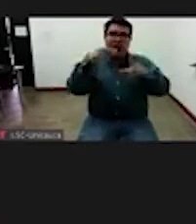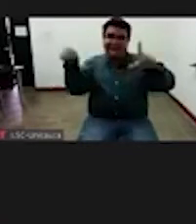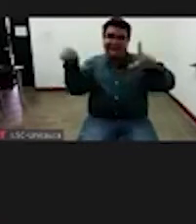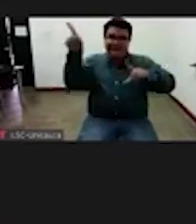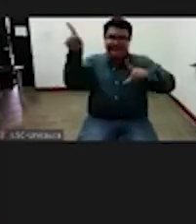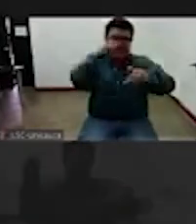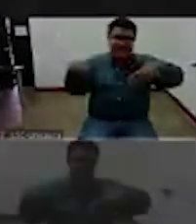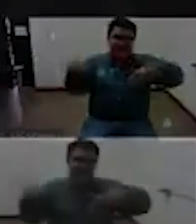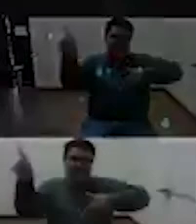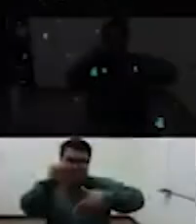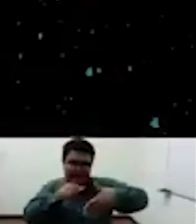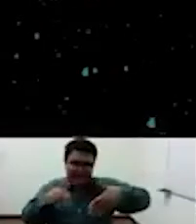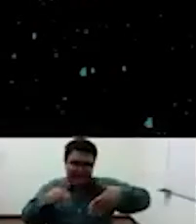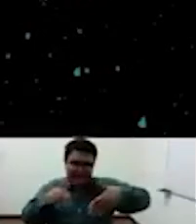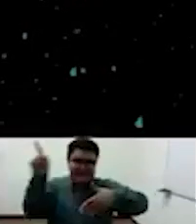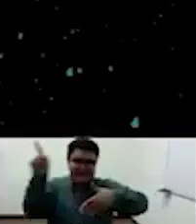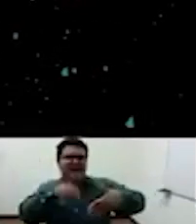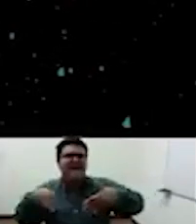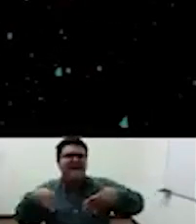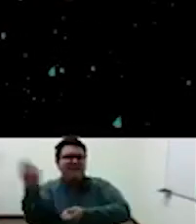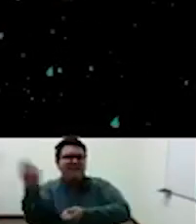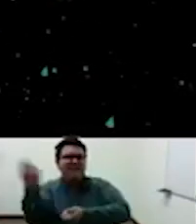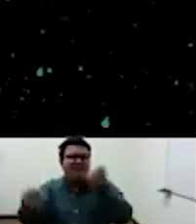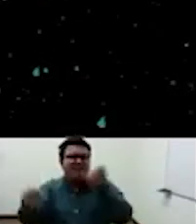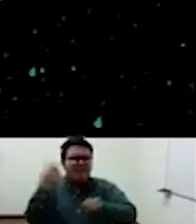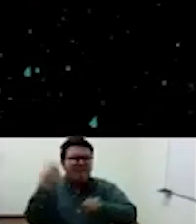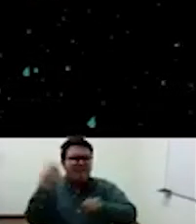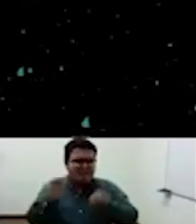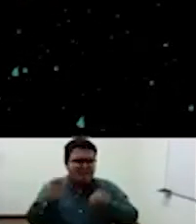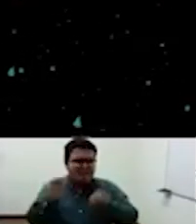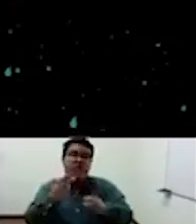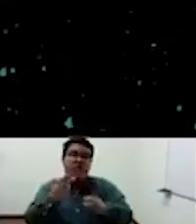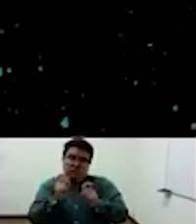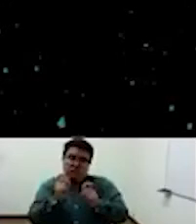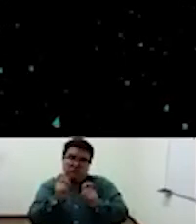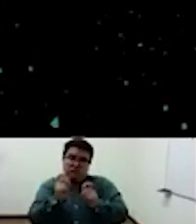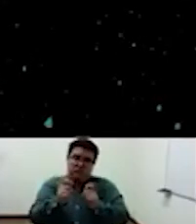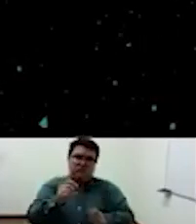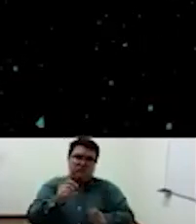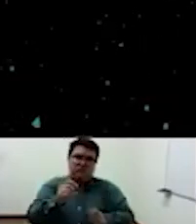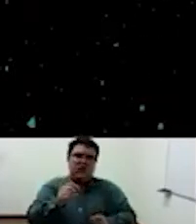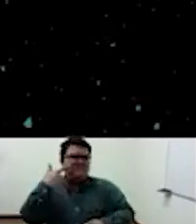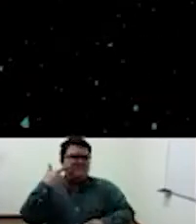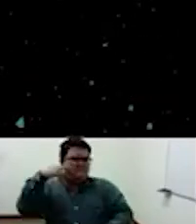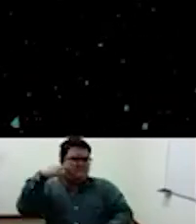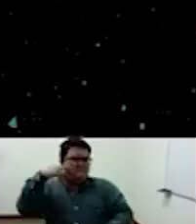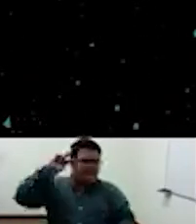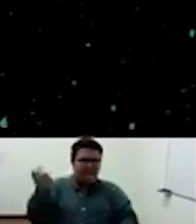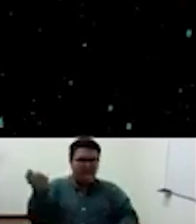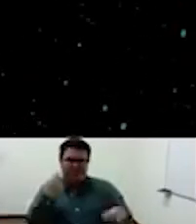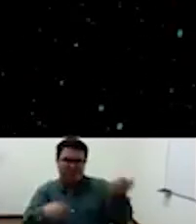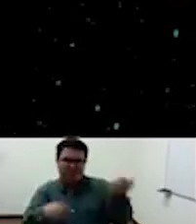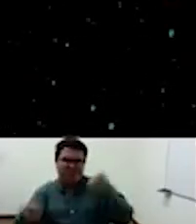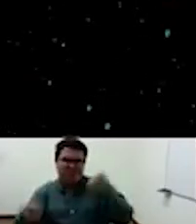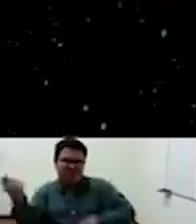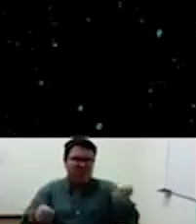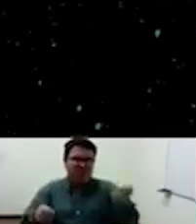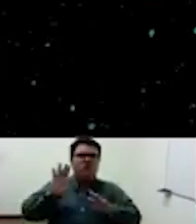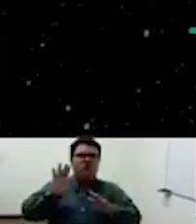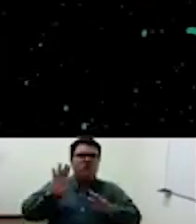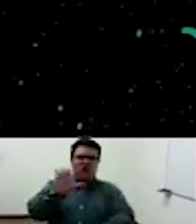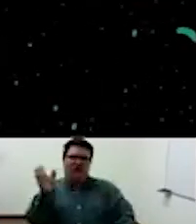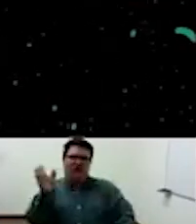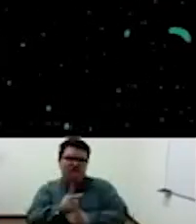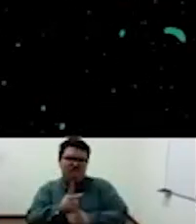fue troilo lo llama así que fue un descaro comercial no porque porque se